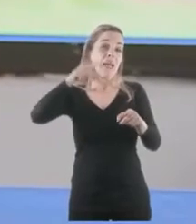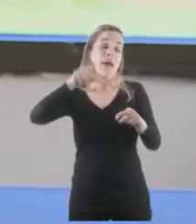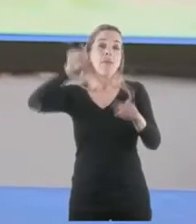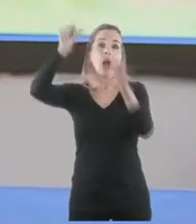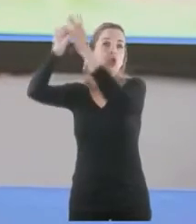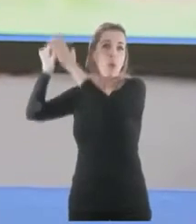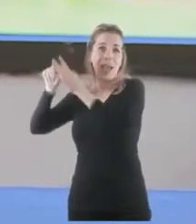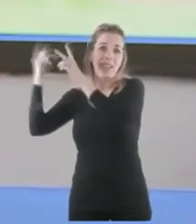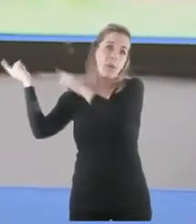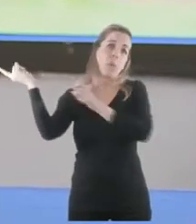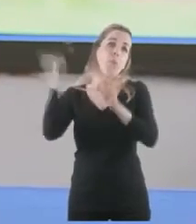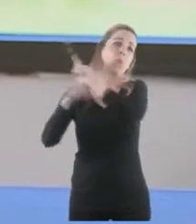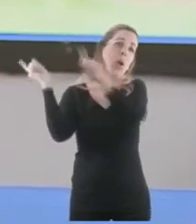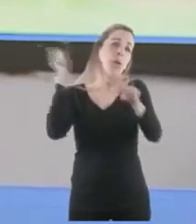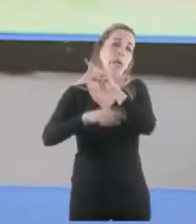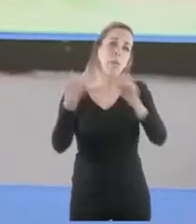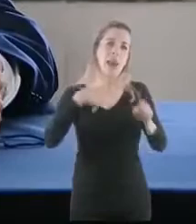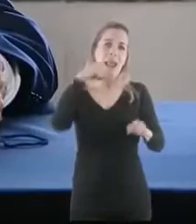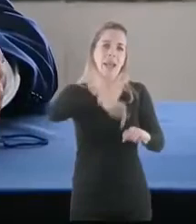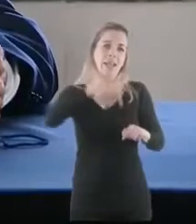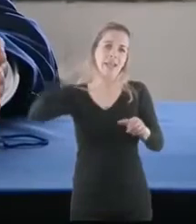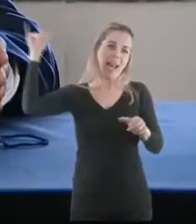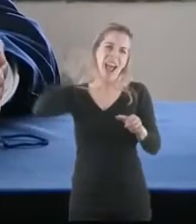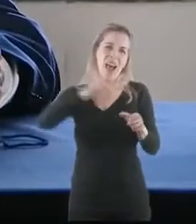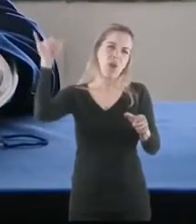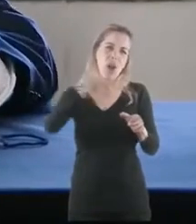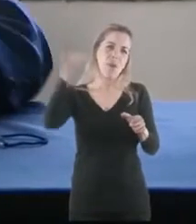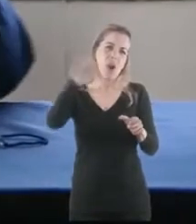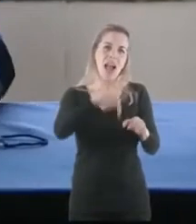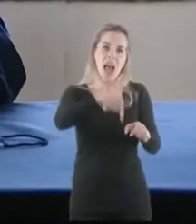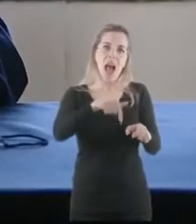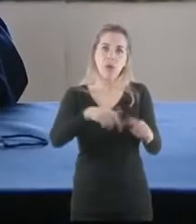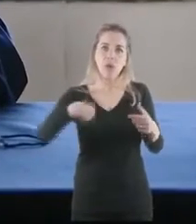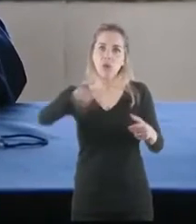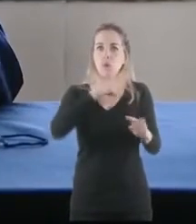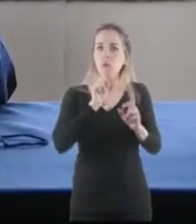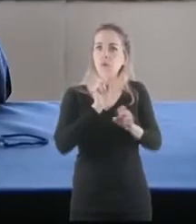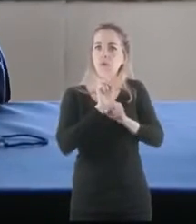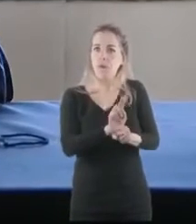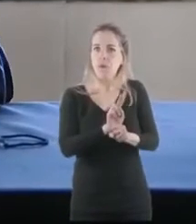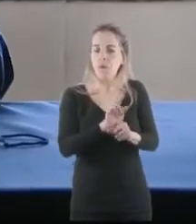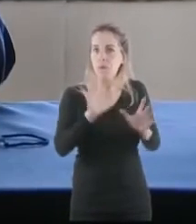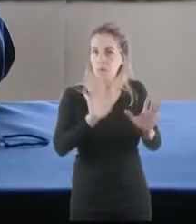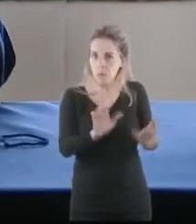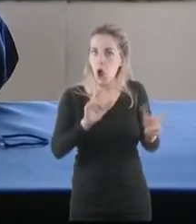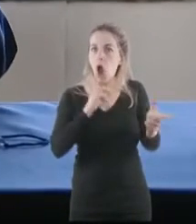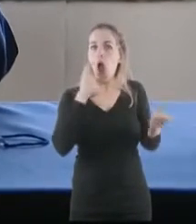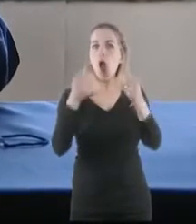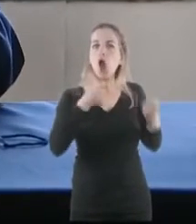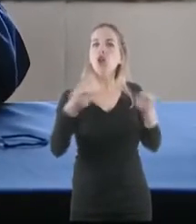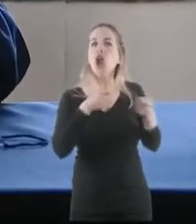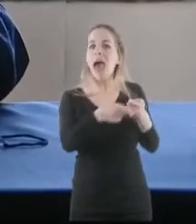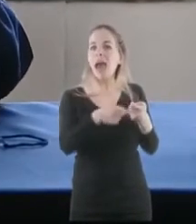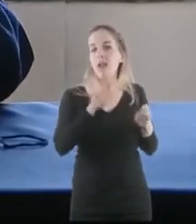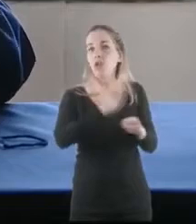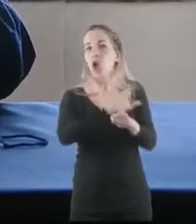y pudimos mantener el estatus epidemiológico de la provincia durante mucho tiempo, por eso es un paso internacional que ya